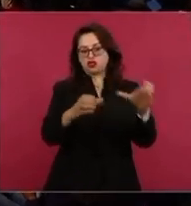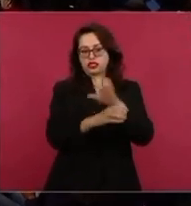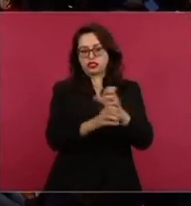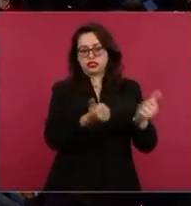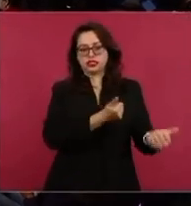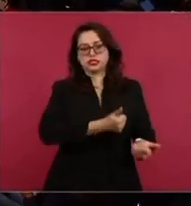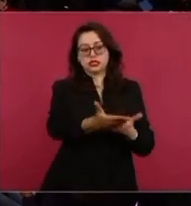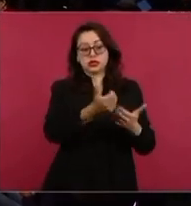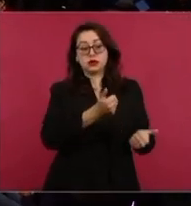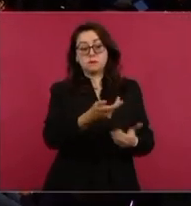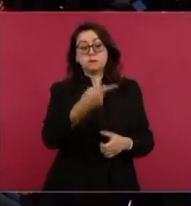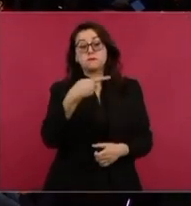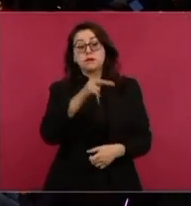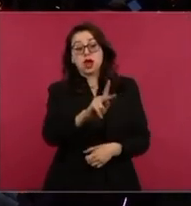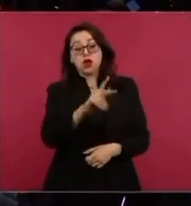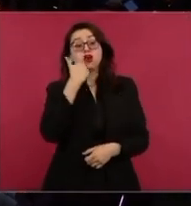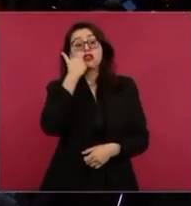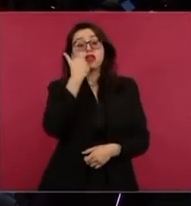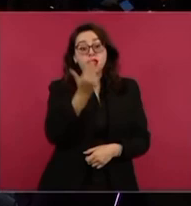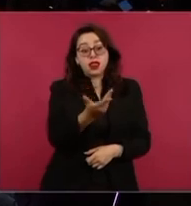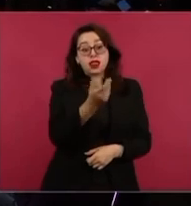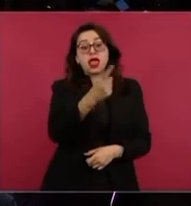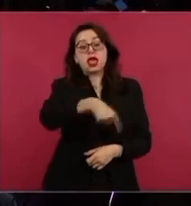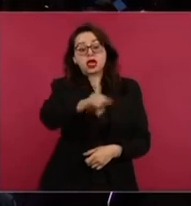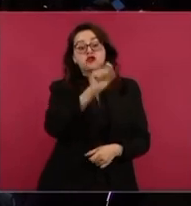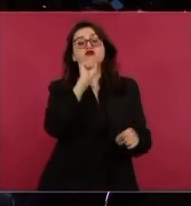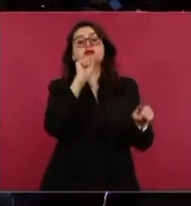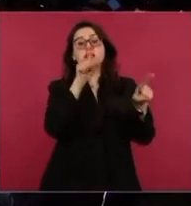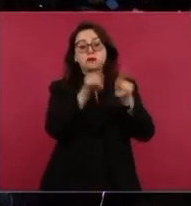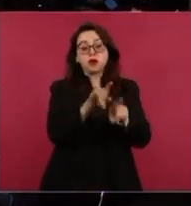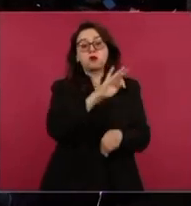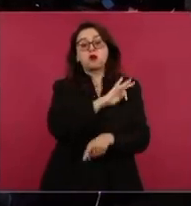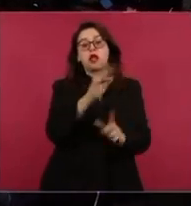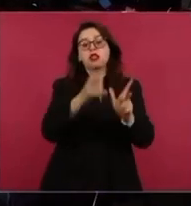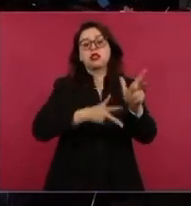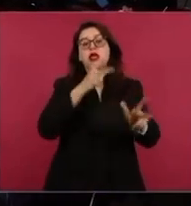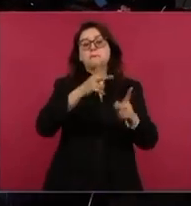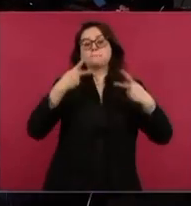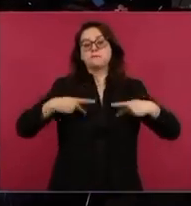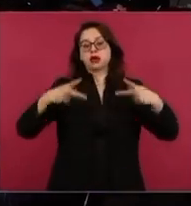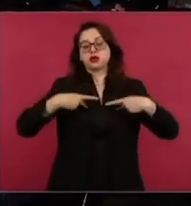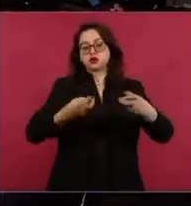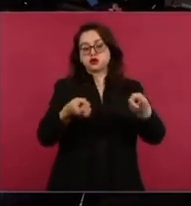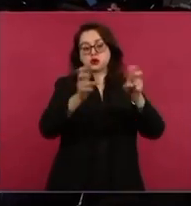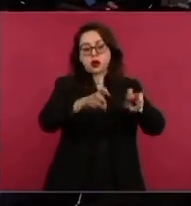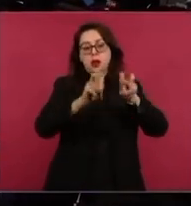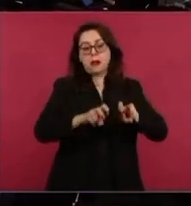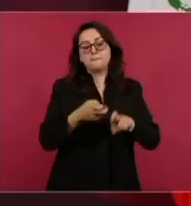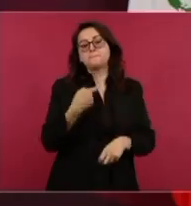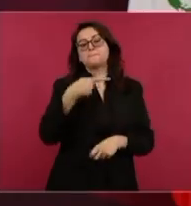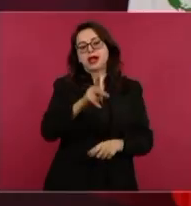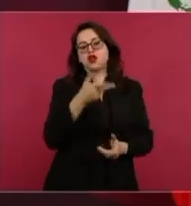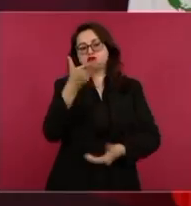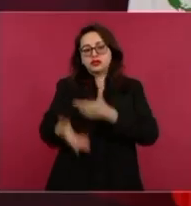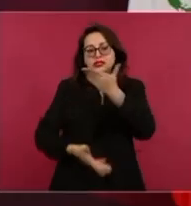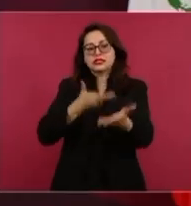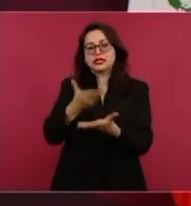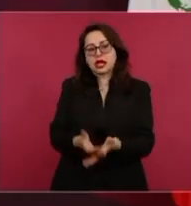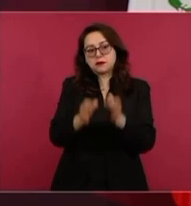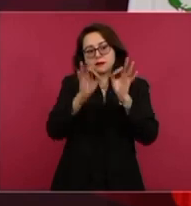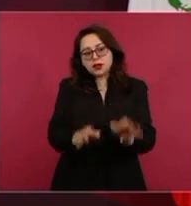¿Cuántos son y más o menos qué tiempo razonable podría darse para estos concesionarios? Pues yo creo que para enero ya sabemos,